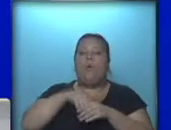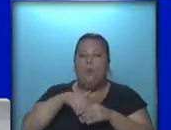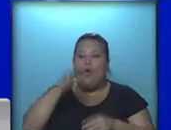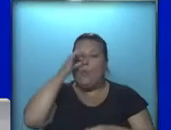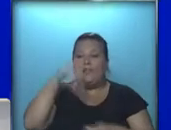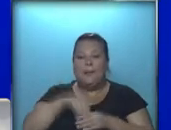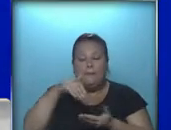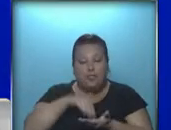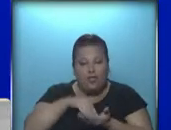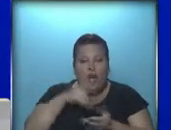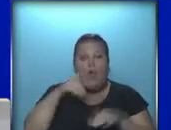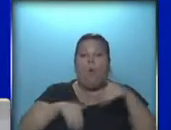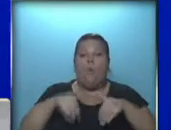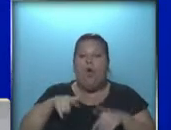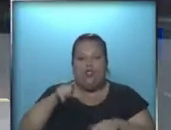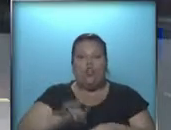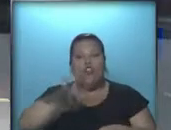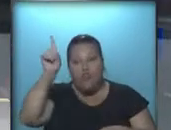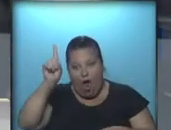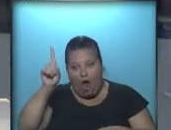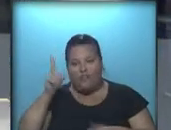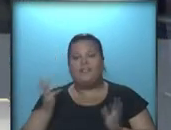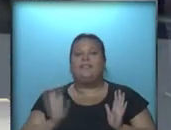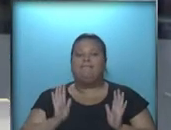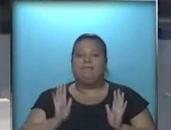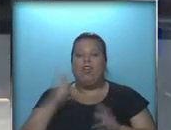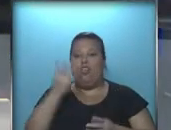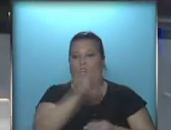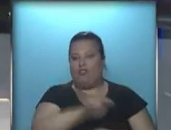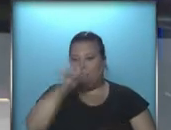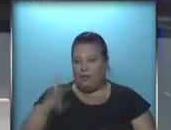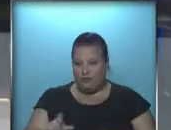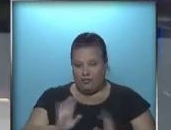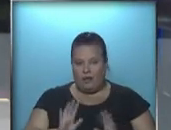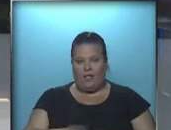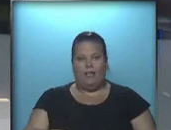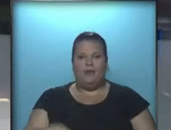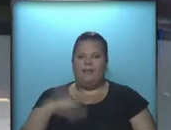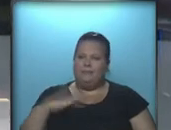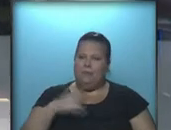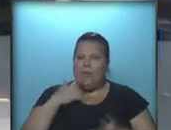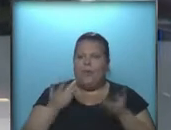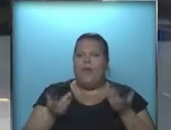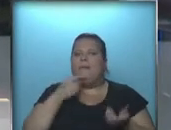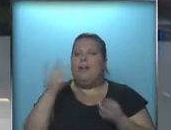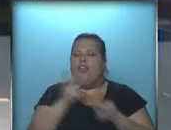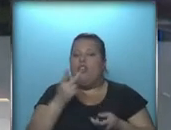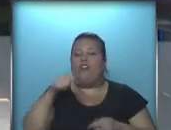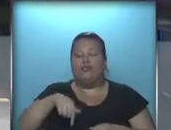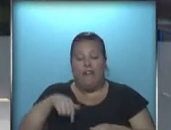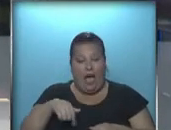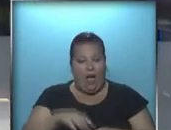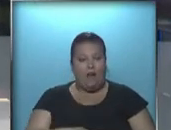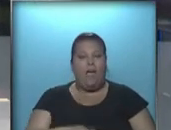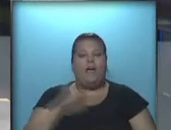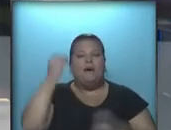20 millones de votos, que parece ser el norte, volviendo a lo que vos decías, de los dos candidatos. Claro, para Dilma, Pedro, como para Aesio, por esta zona, lo que les